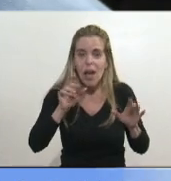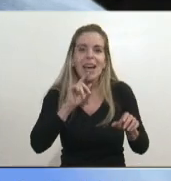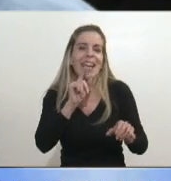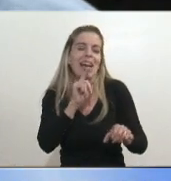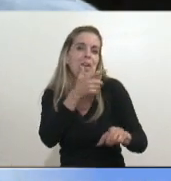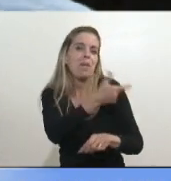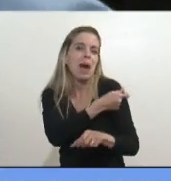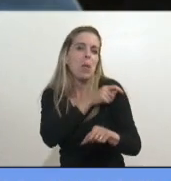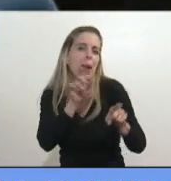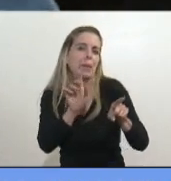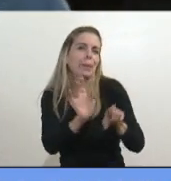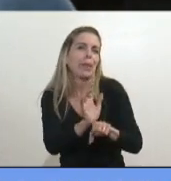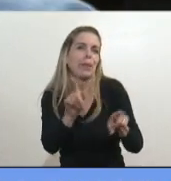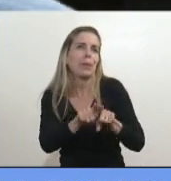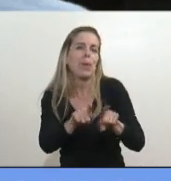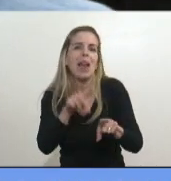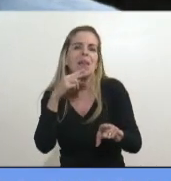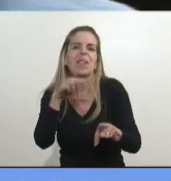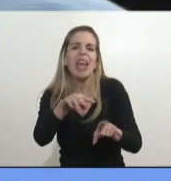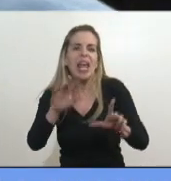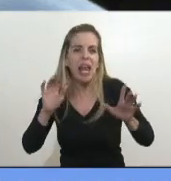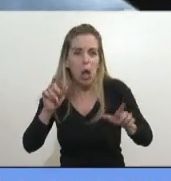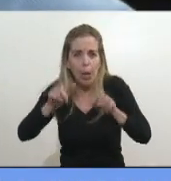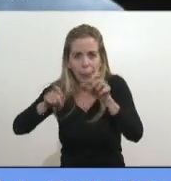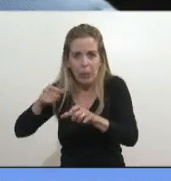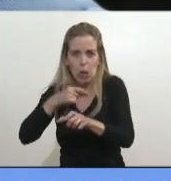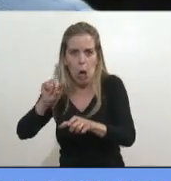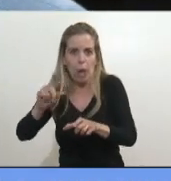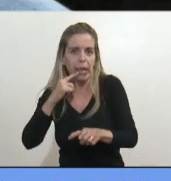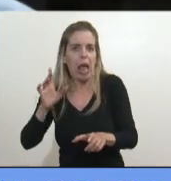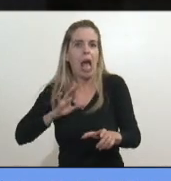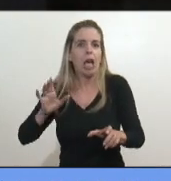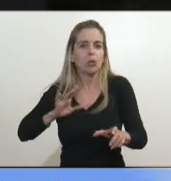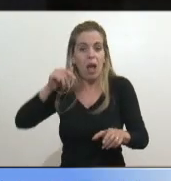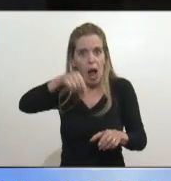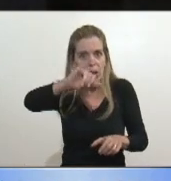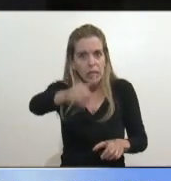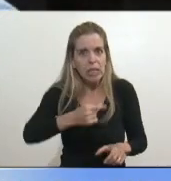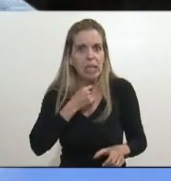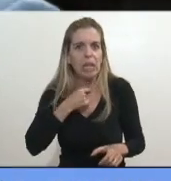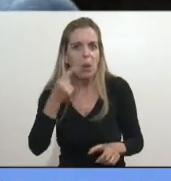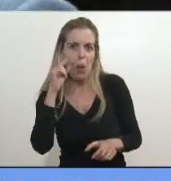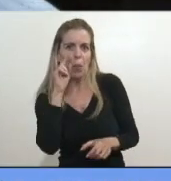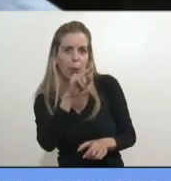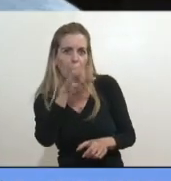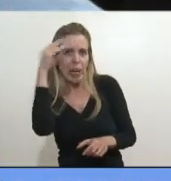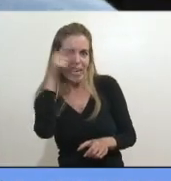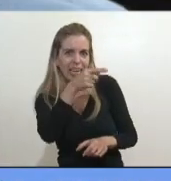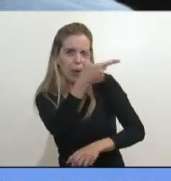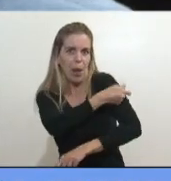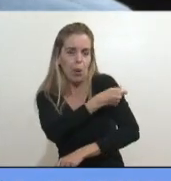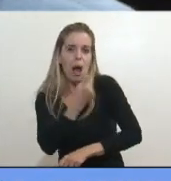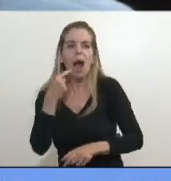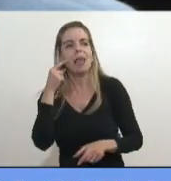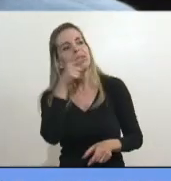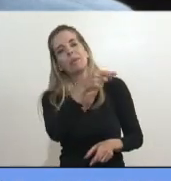le tuvo que agarrar al presidente y poner el brazo, pónganme porque esto no es veneno, y cuando se venenó, dice, mira, se vacuna primero, dice, no, no, no, esto ya,